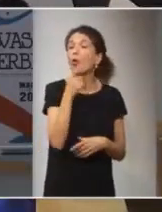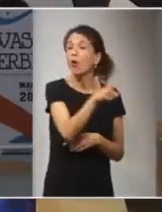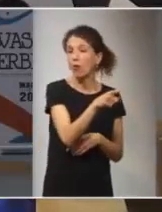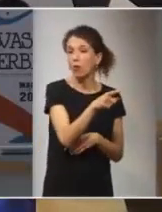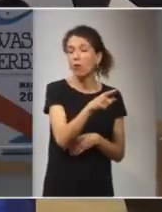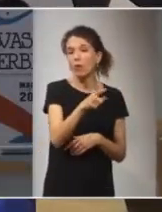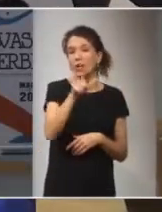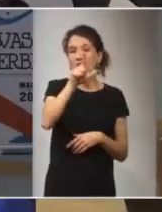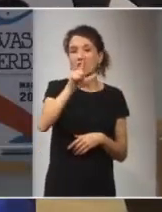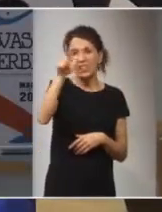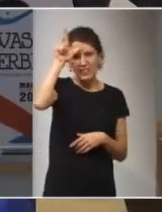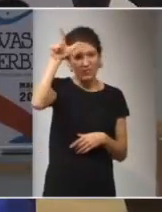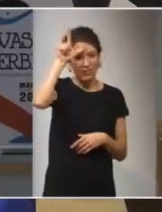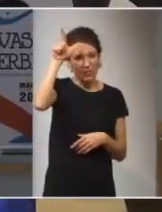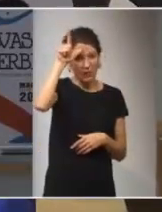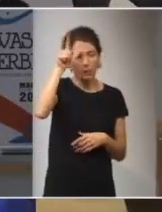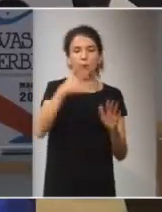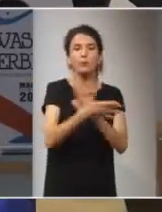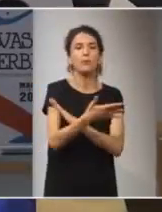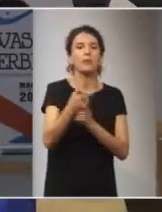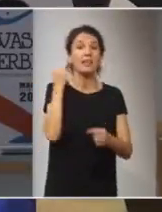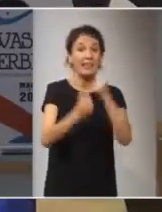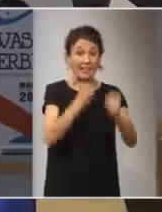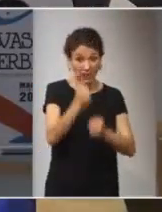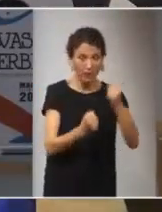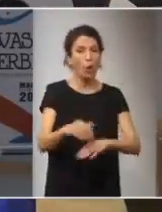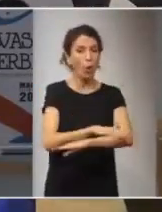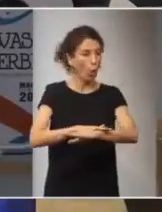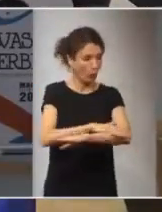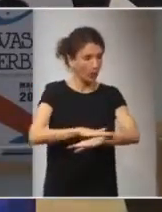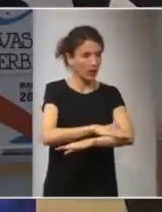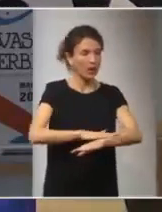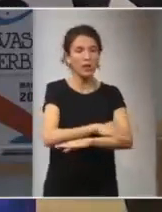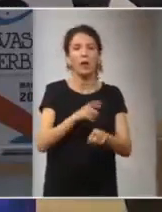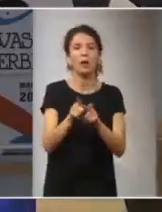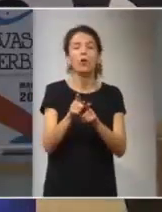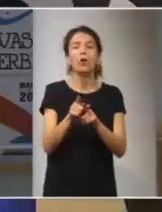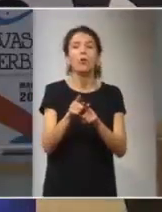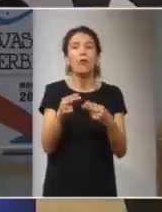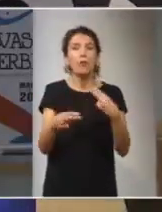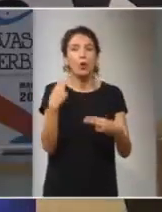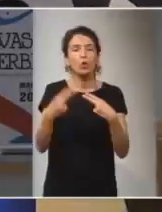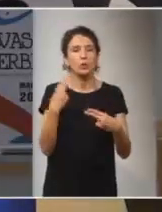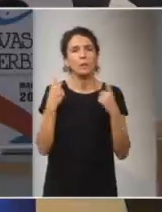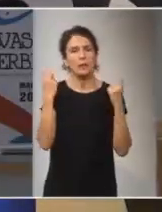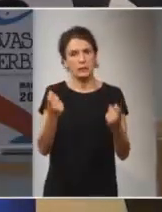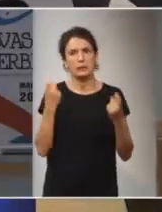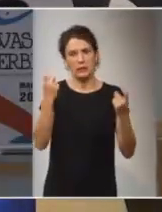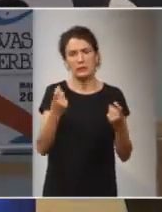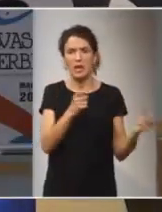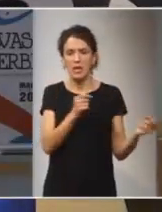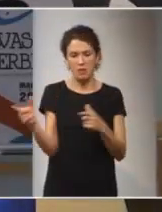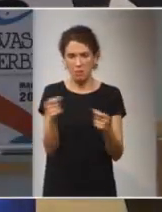Libia donde el crimen organizado es quien gobierna y adelanta sus fronteras para que traten a los